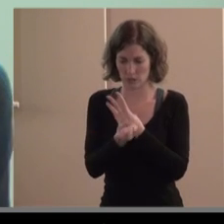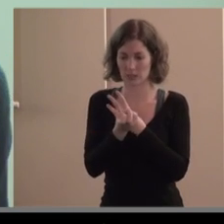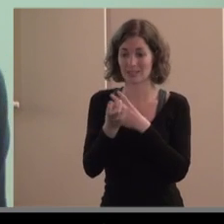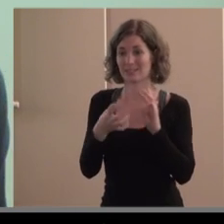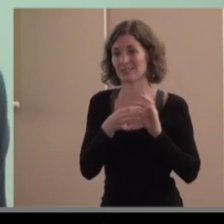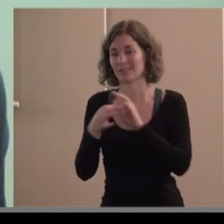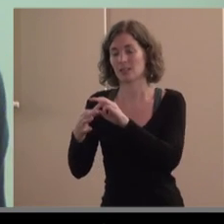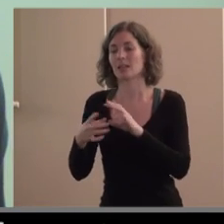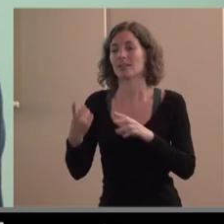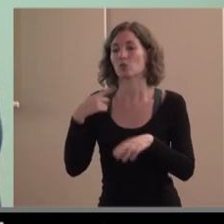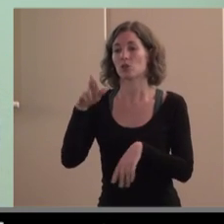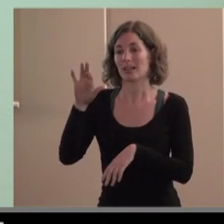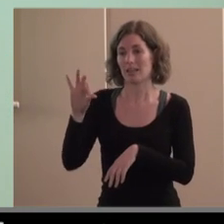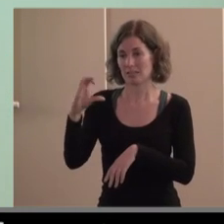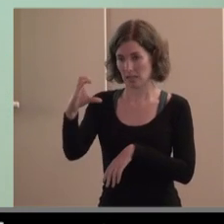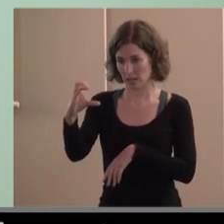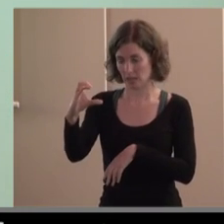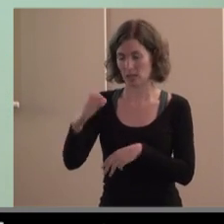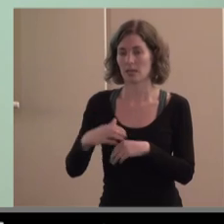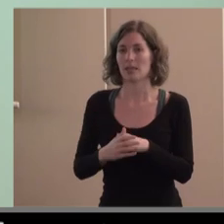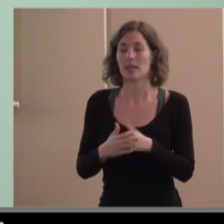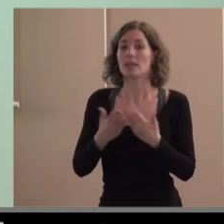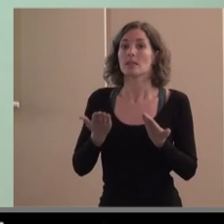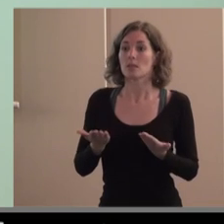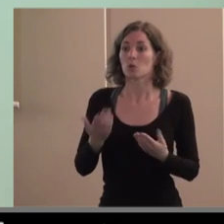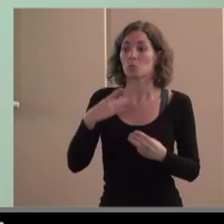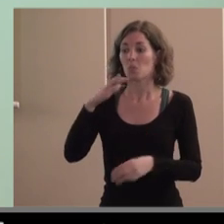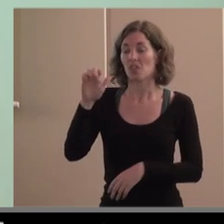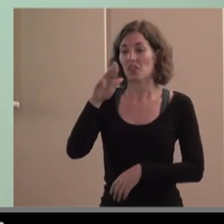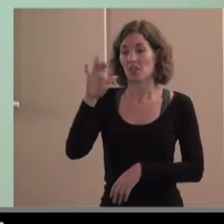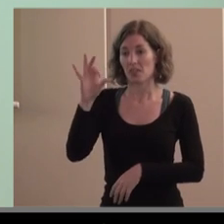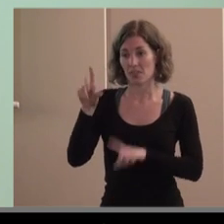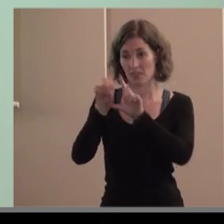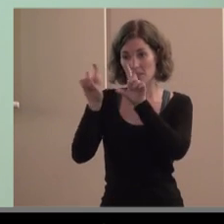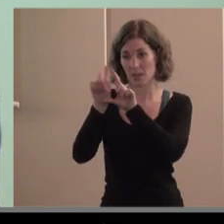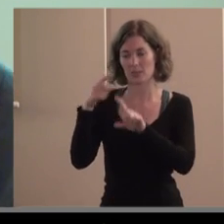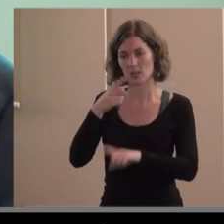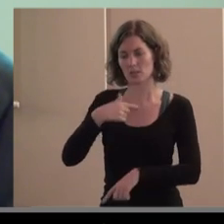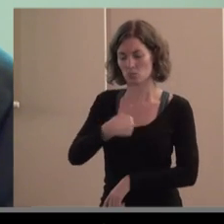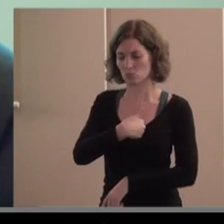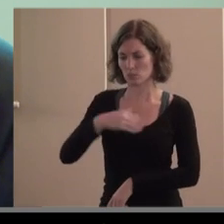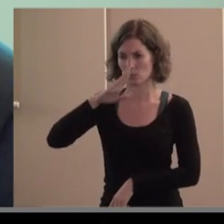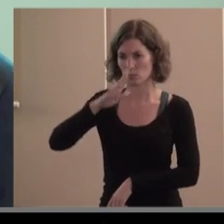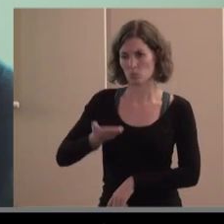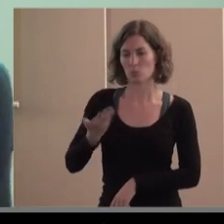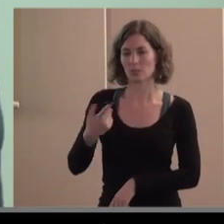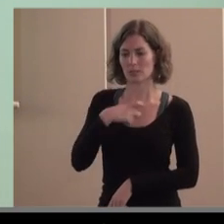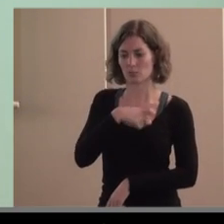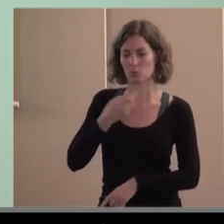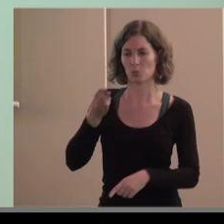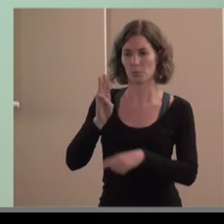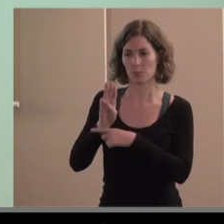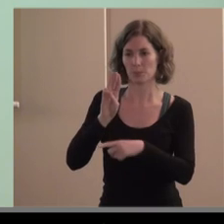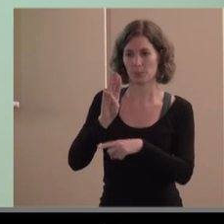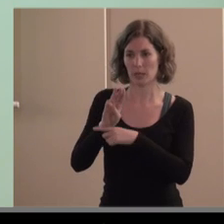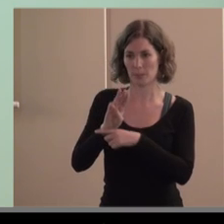responsabilidad social y donde el CEP tiene un papel directo en la comisión permanente como así ha decidido